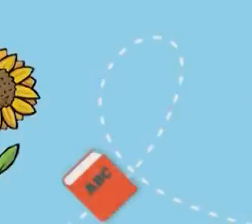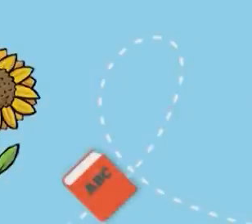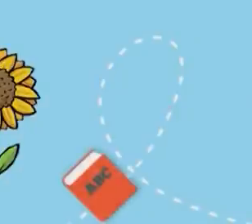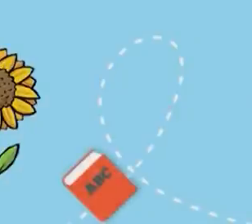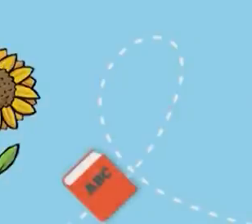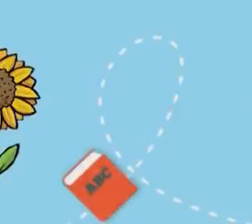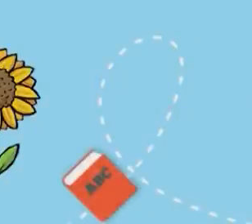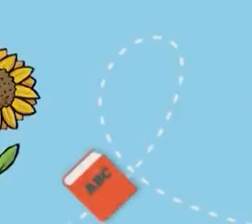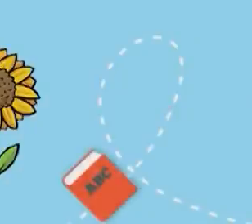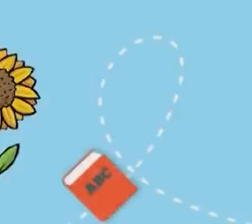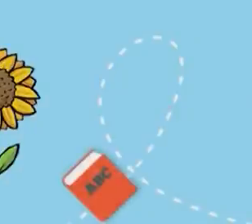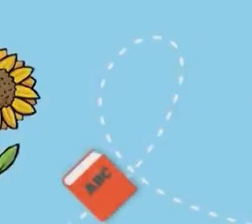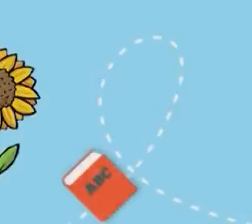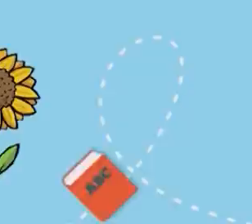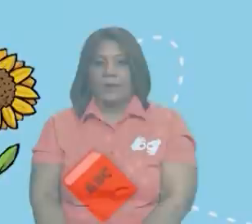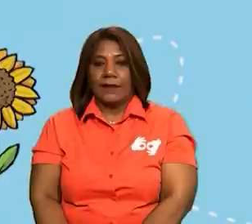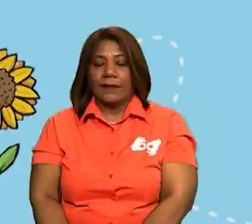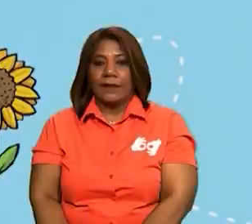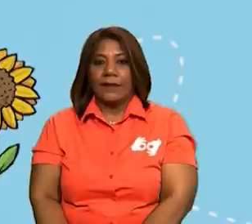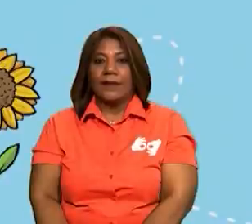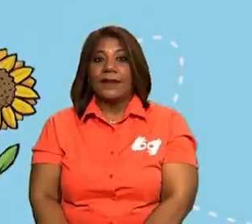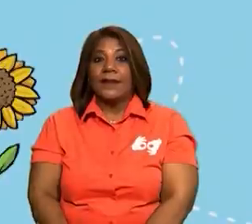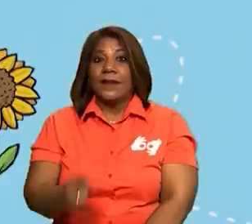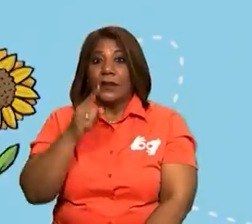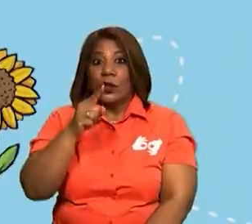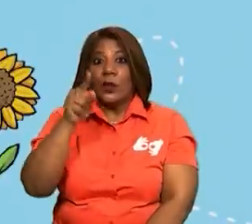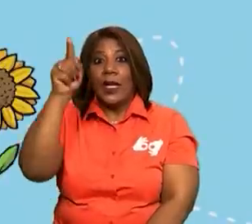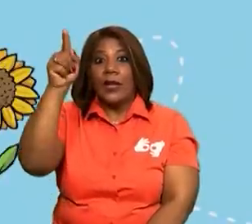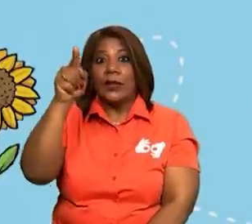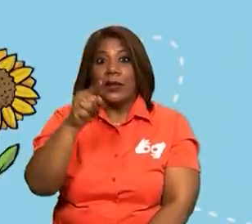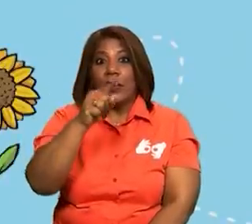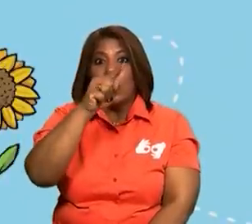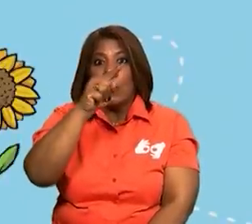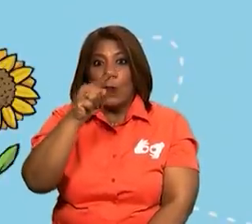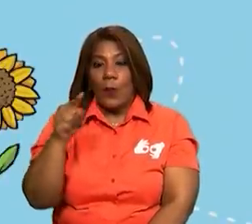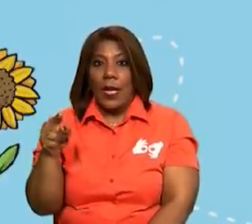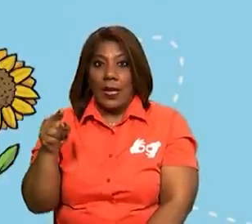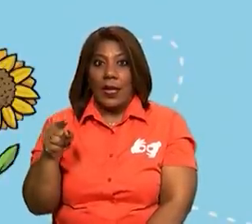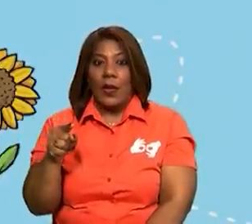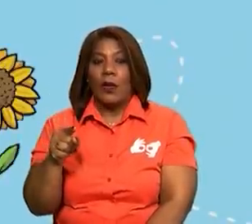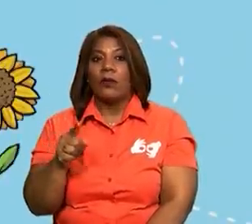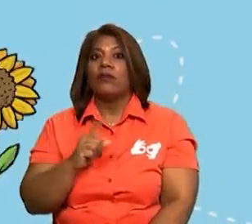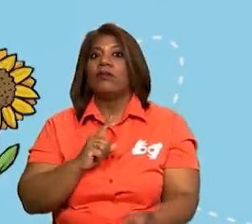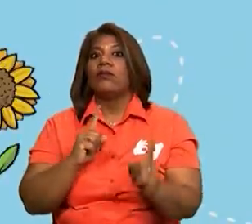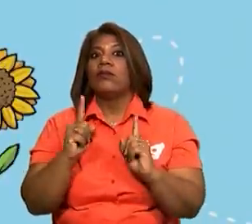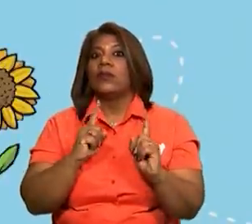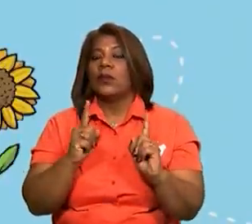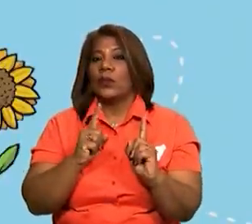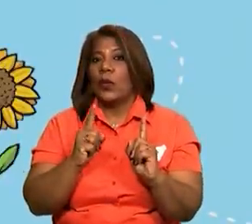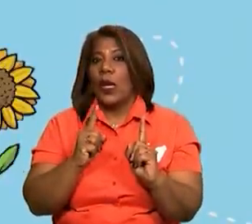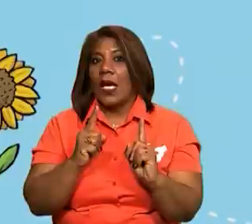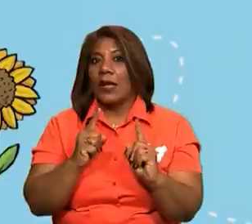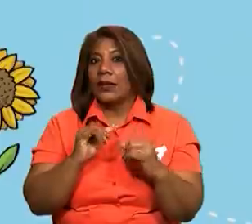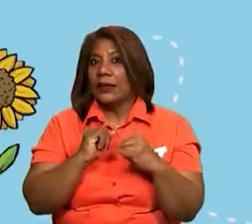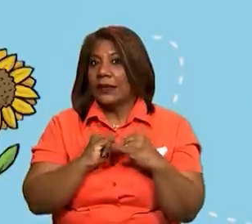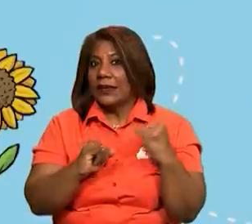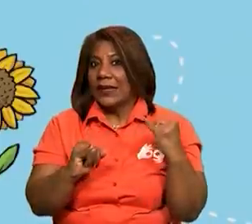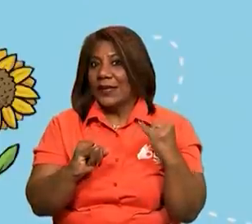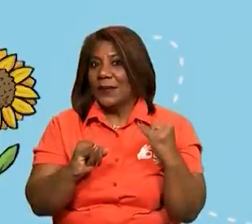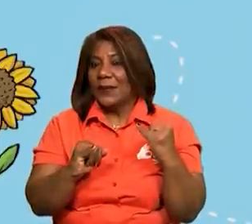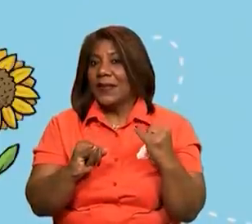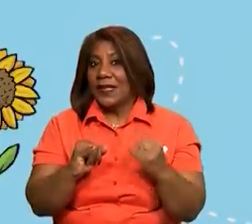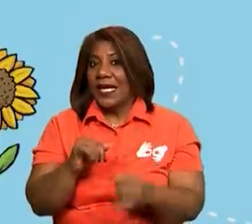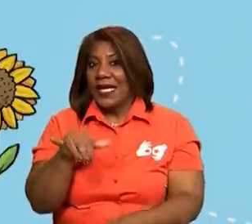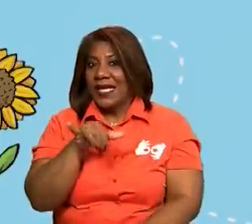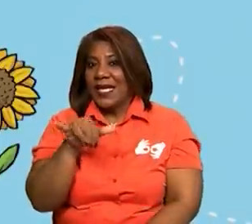relaciona con una línea las palabras que riman o que suenan igual al final. Así que, chicos,